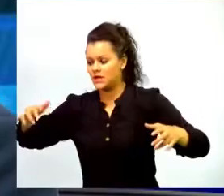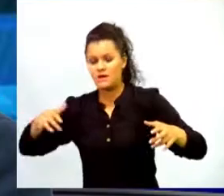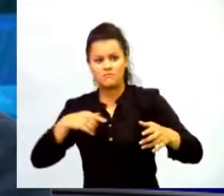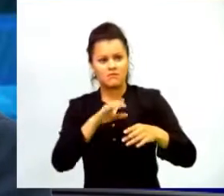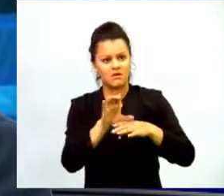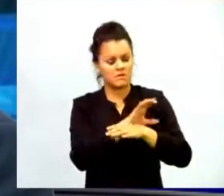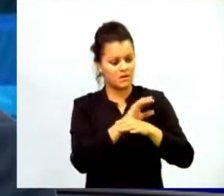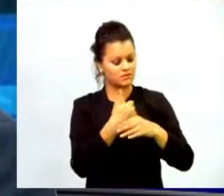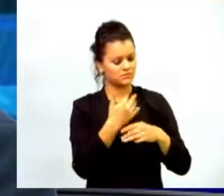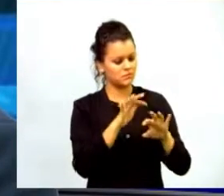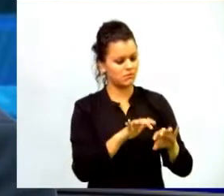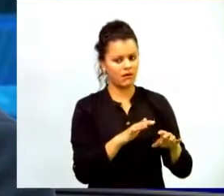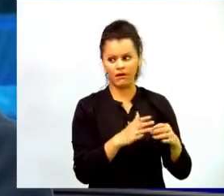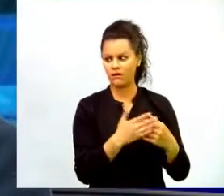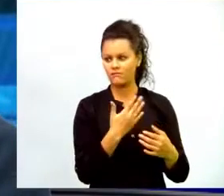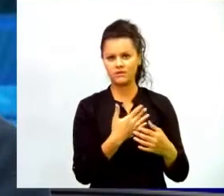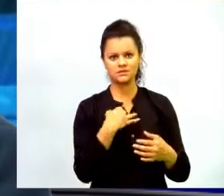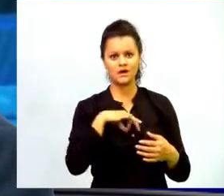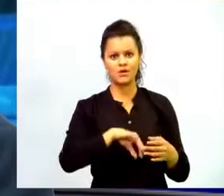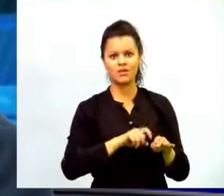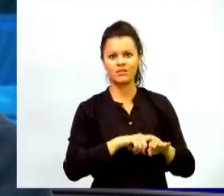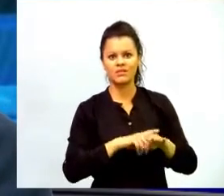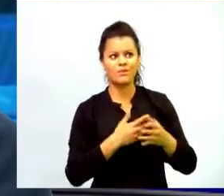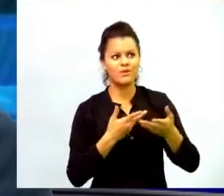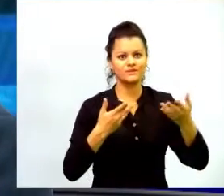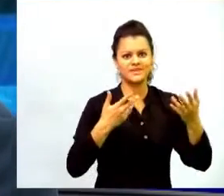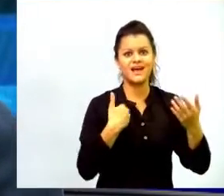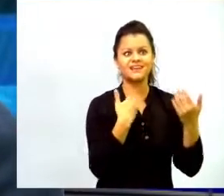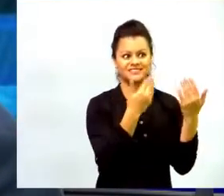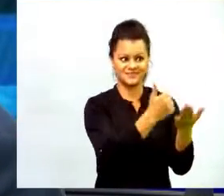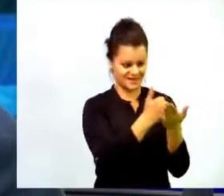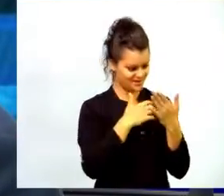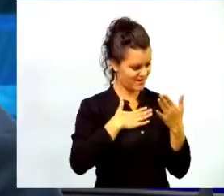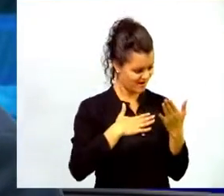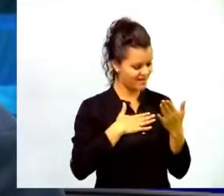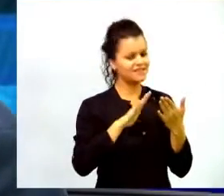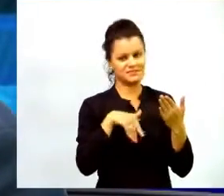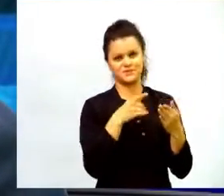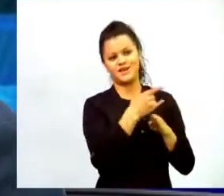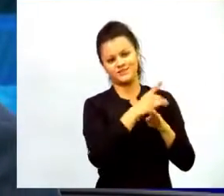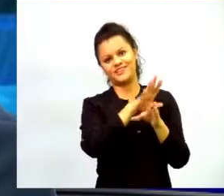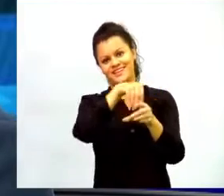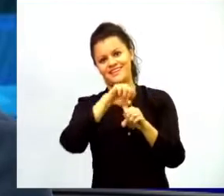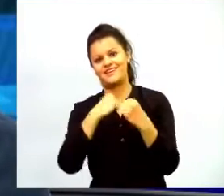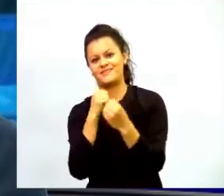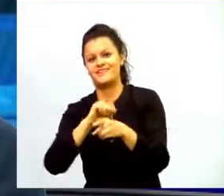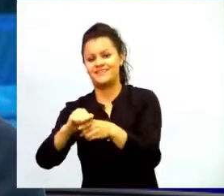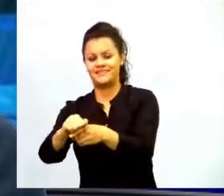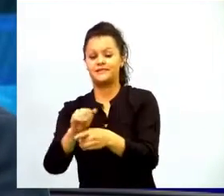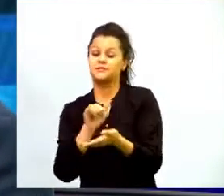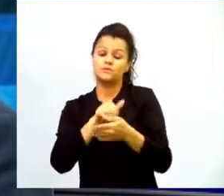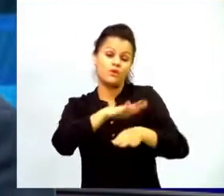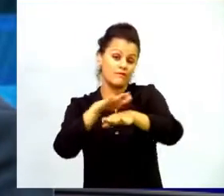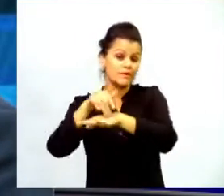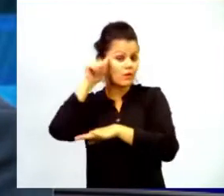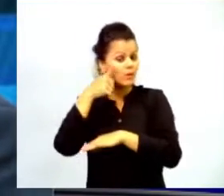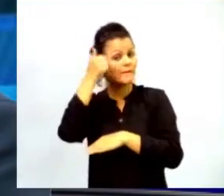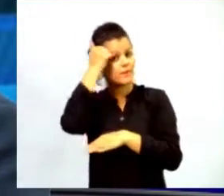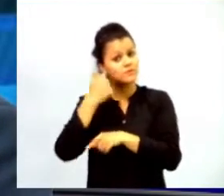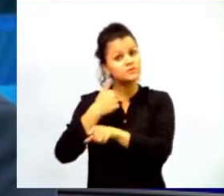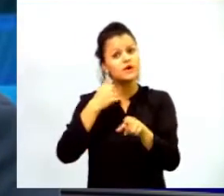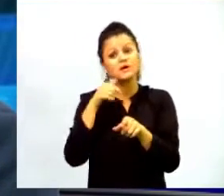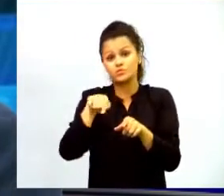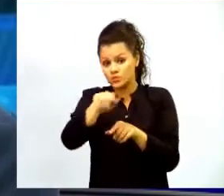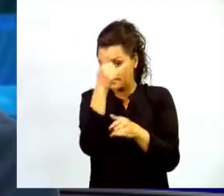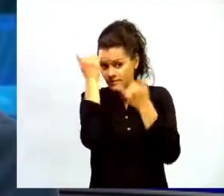entonces creo que por ahí va la cosa primero hay que volver a inspirar a los maestros hay que recordarles que son los que hacen innovación dentro del aula de clase segundo tienen que perderle